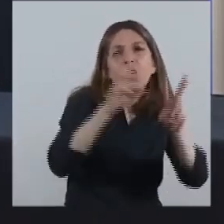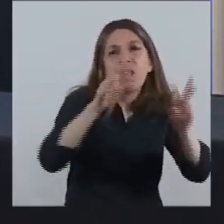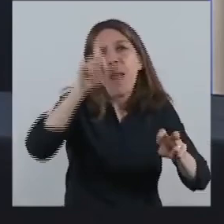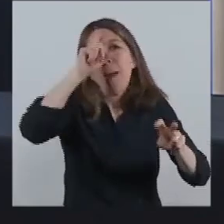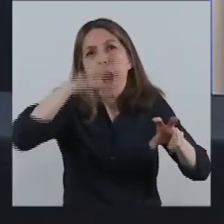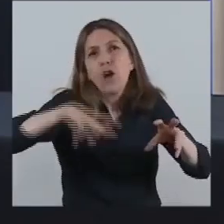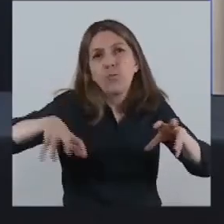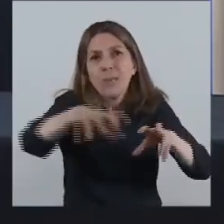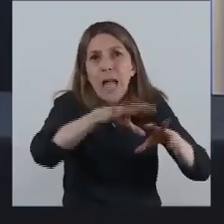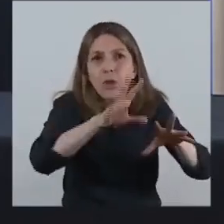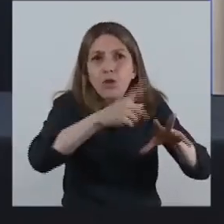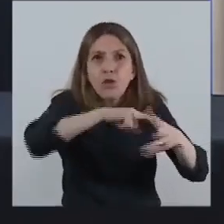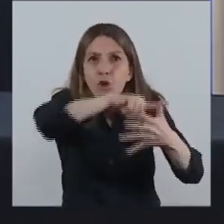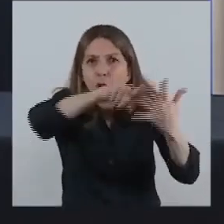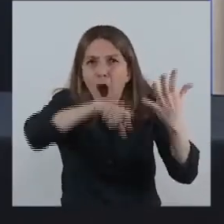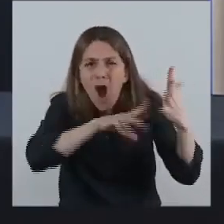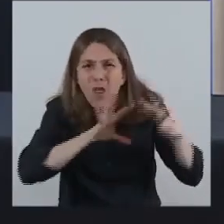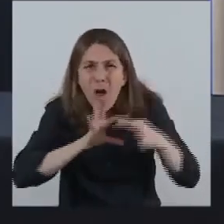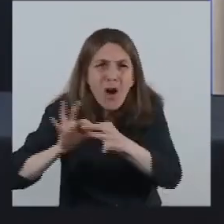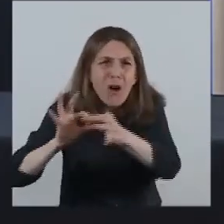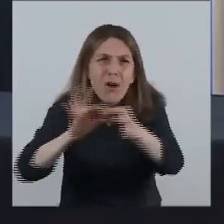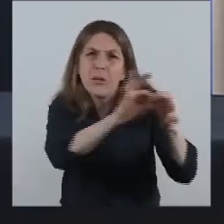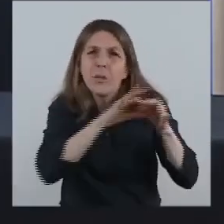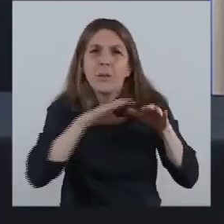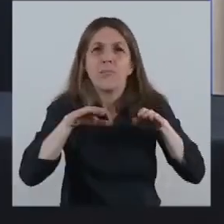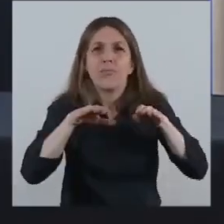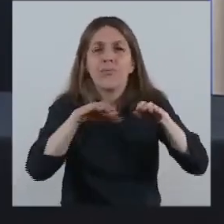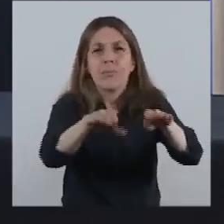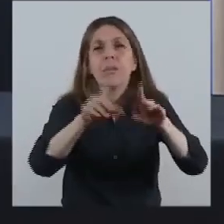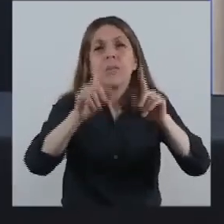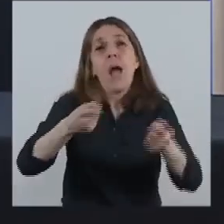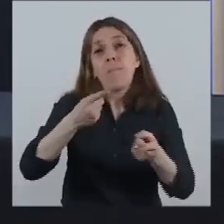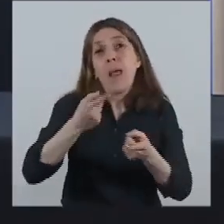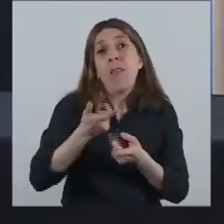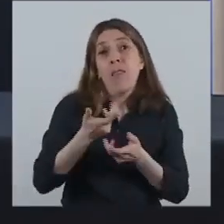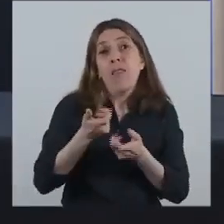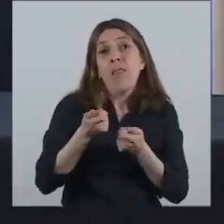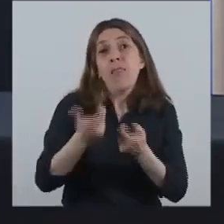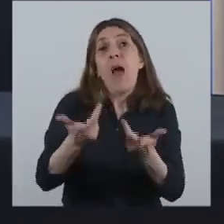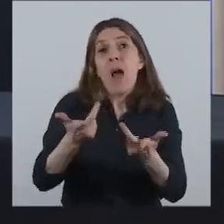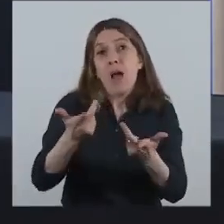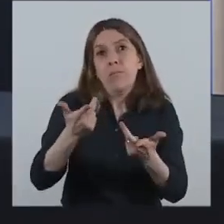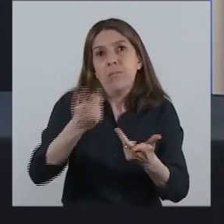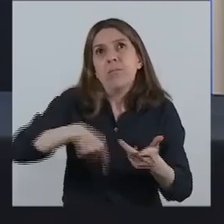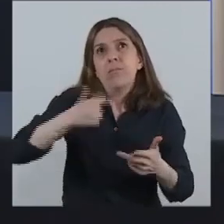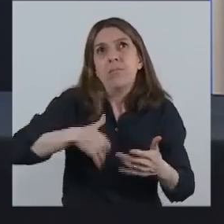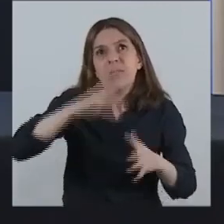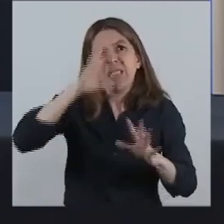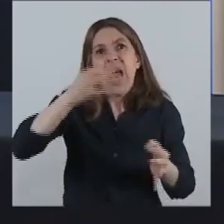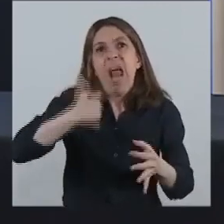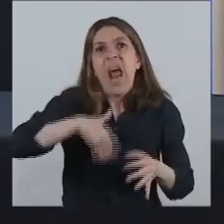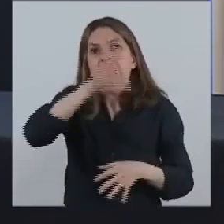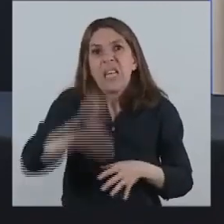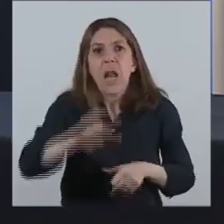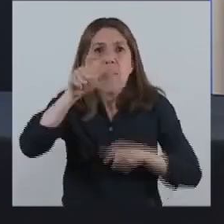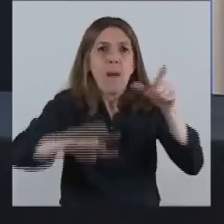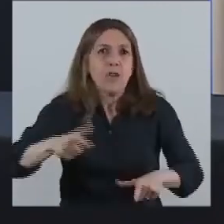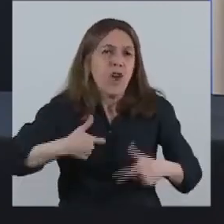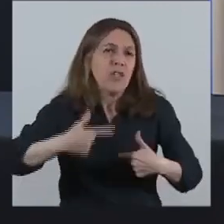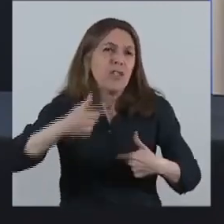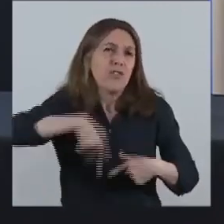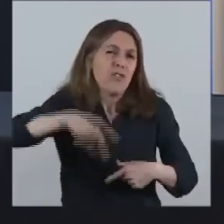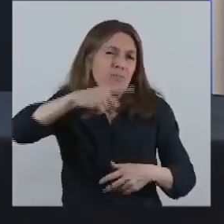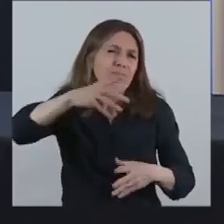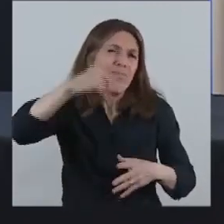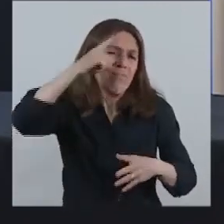adecuado, en asegurar que Argentina es una sociedad que aprende, que sea una